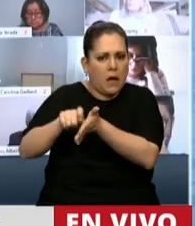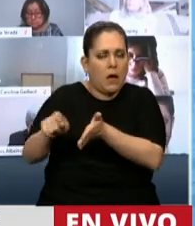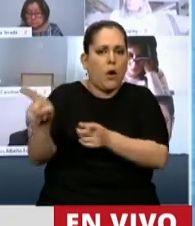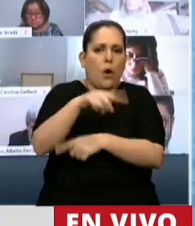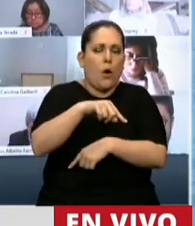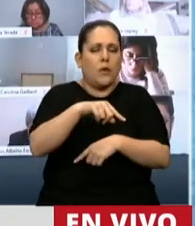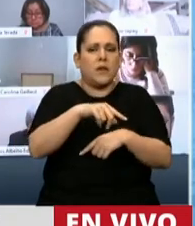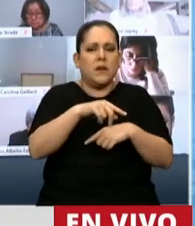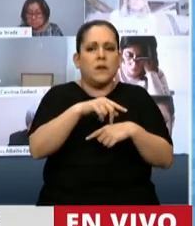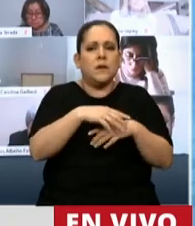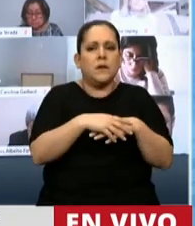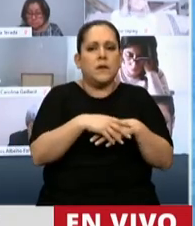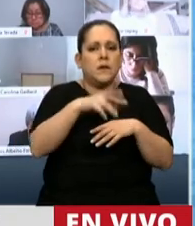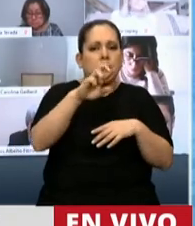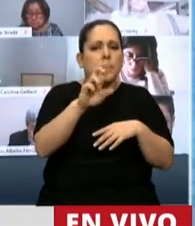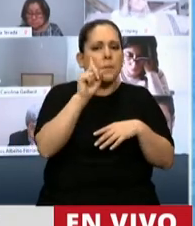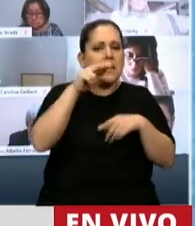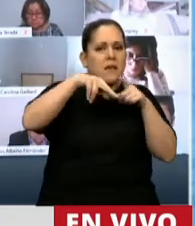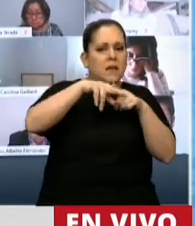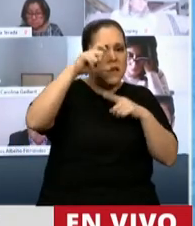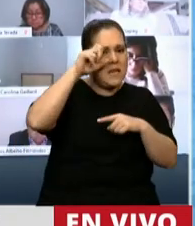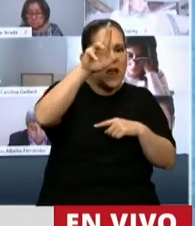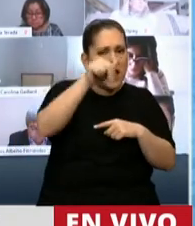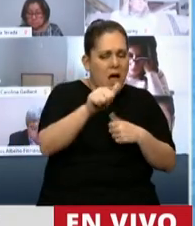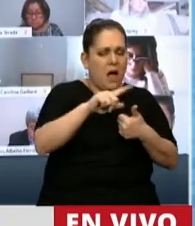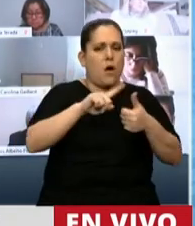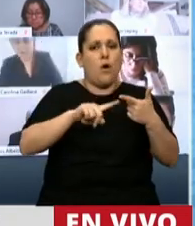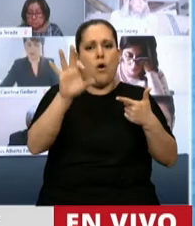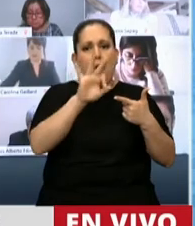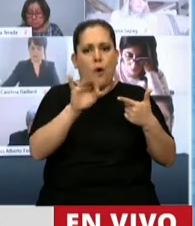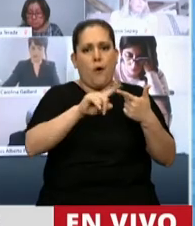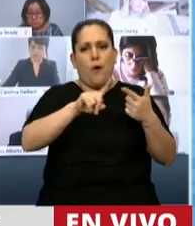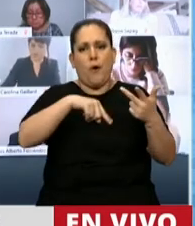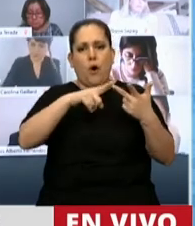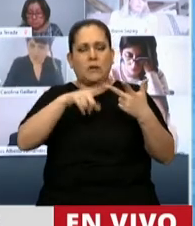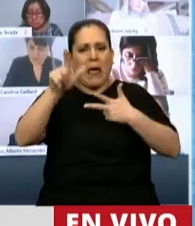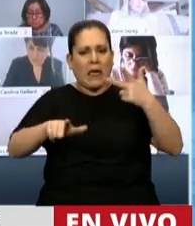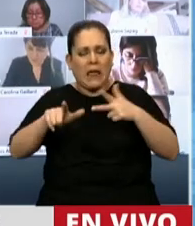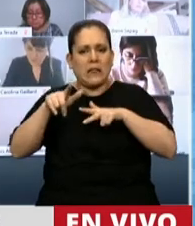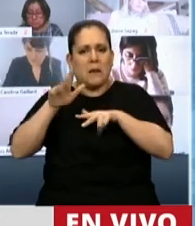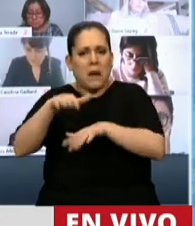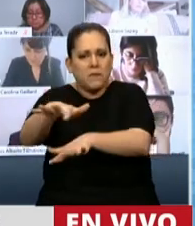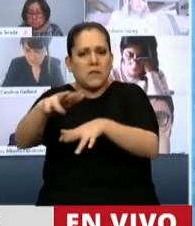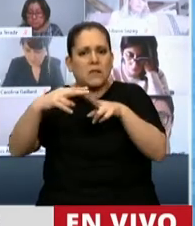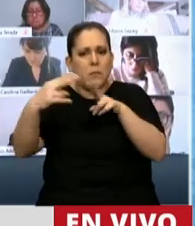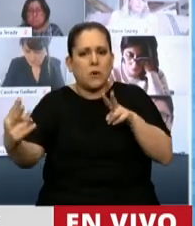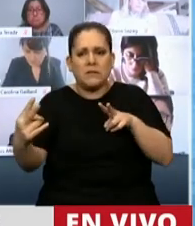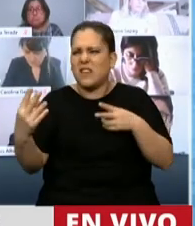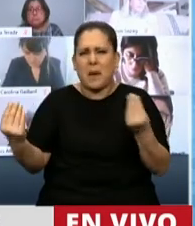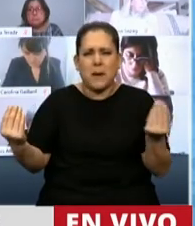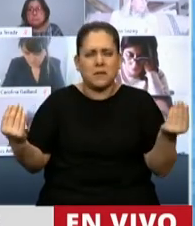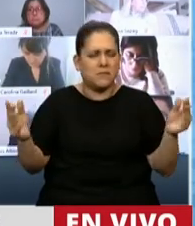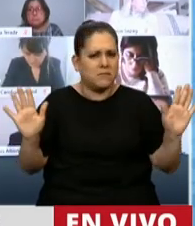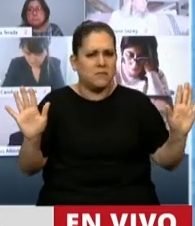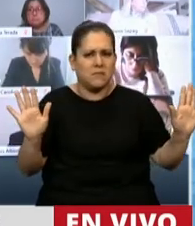empujando a la gente que se manifiesta de los puentes, que no tenemos... ¿Qué pasa?